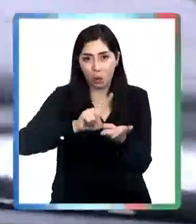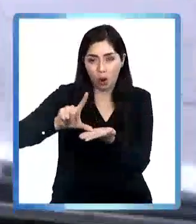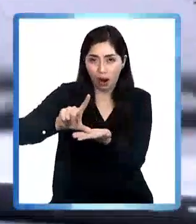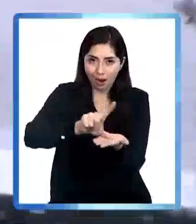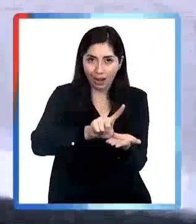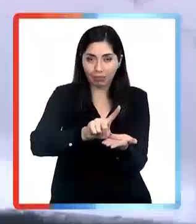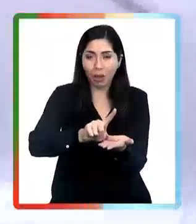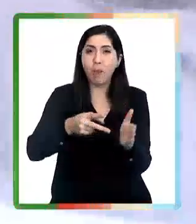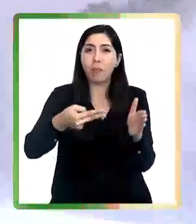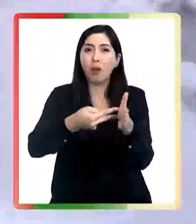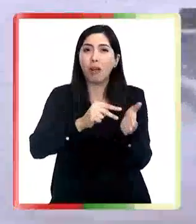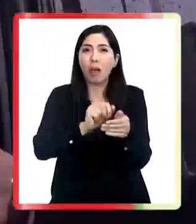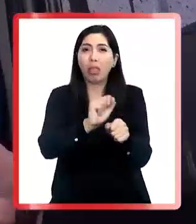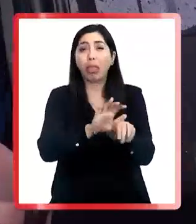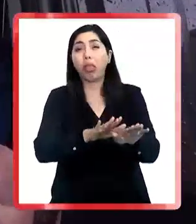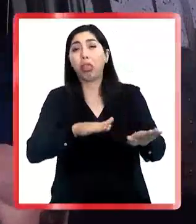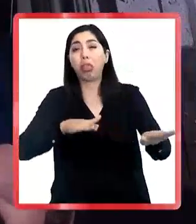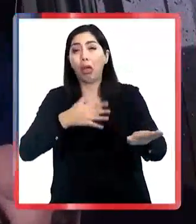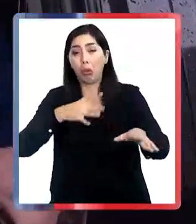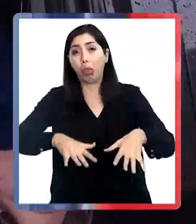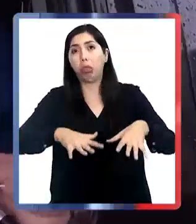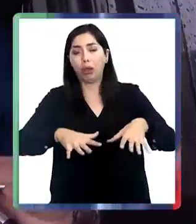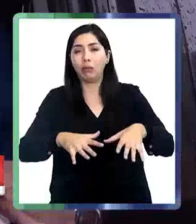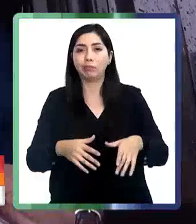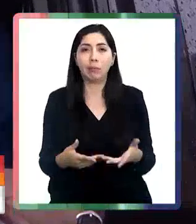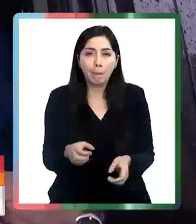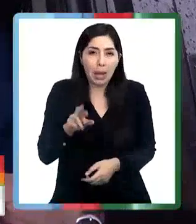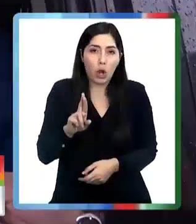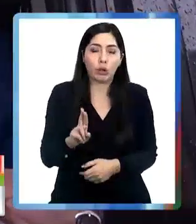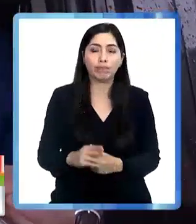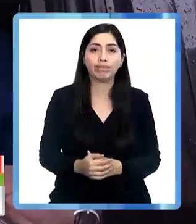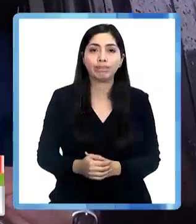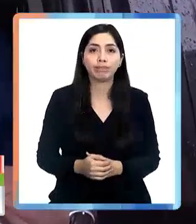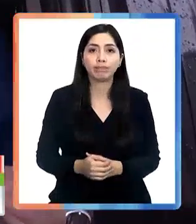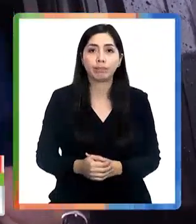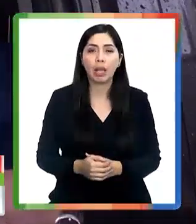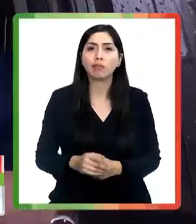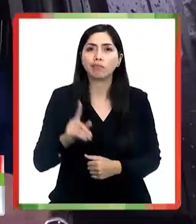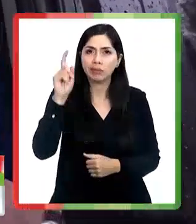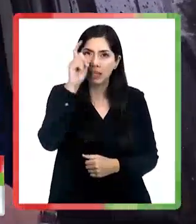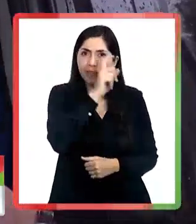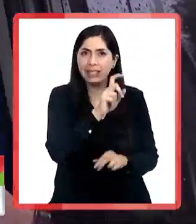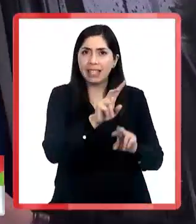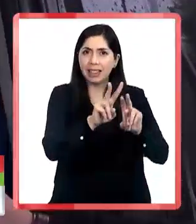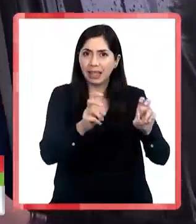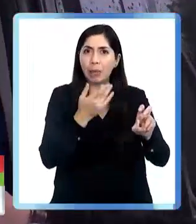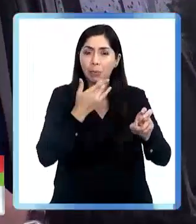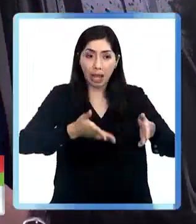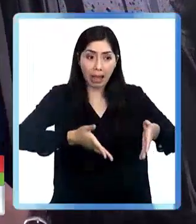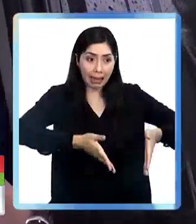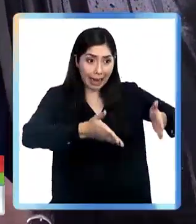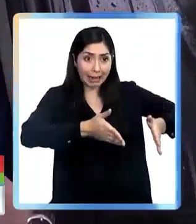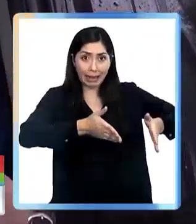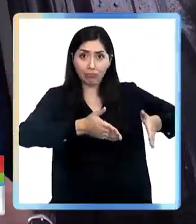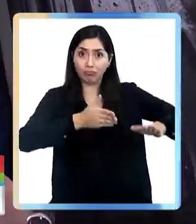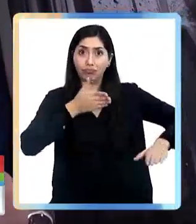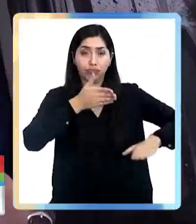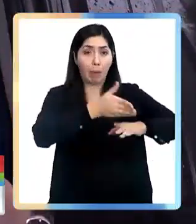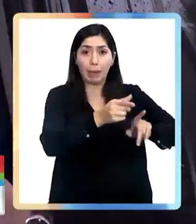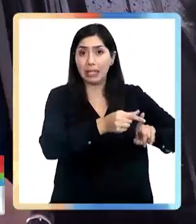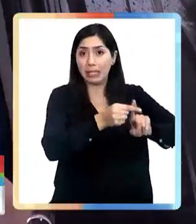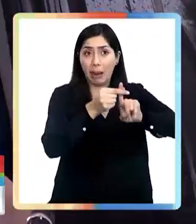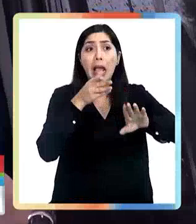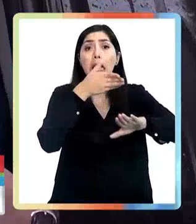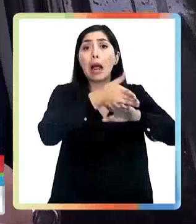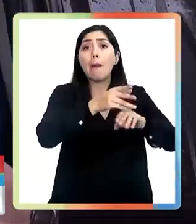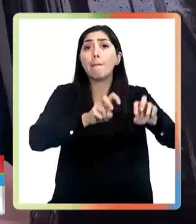acrecentando el problema de congestión. Es complicado el tema porque es una salida principal acá para llegar, por ejemplo, al